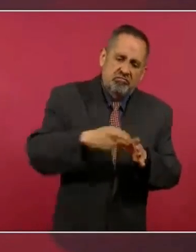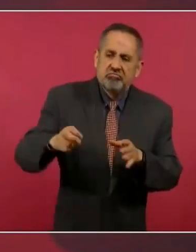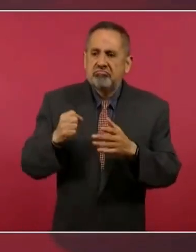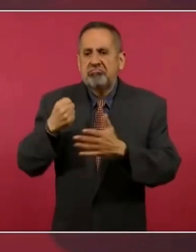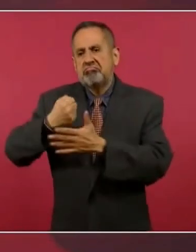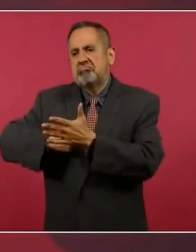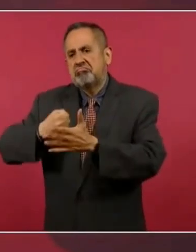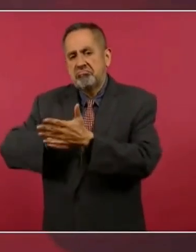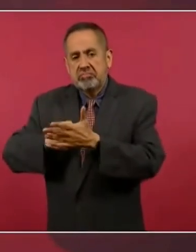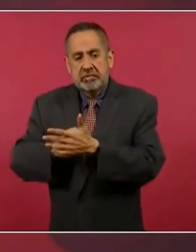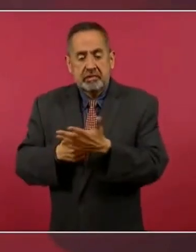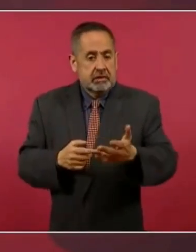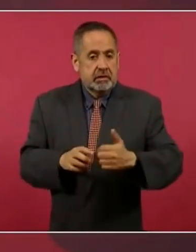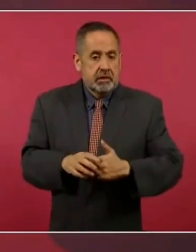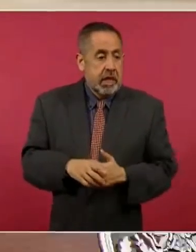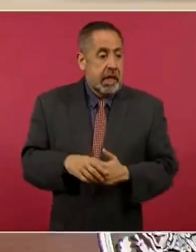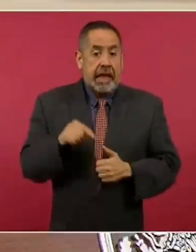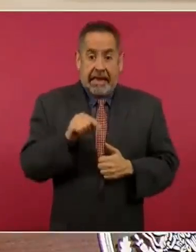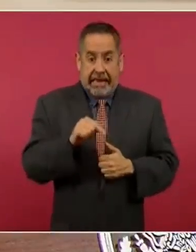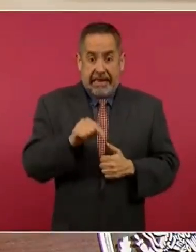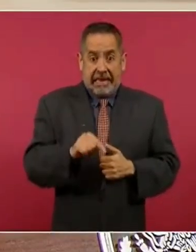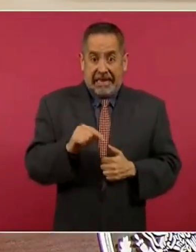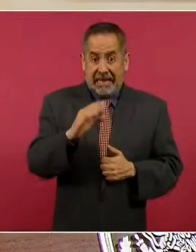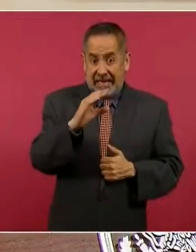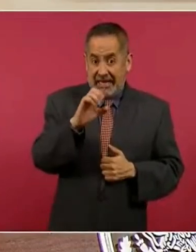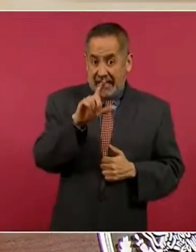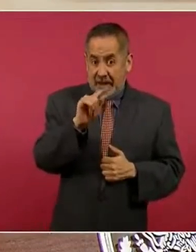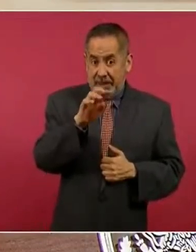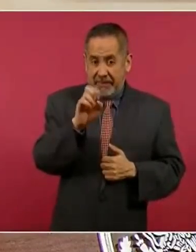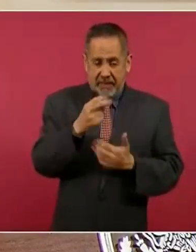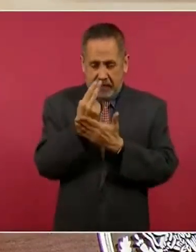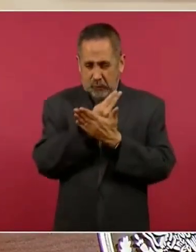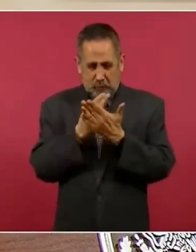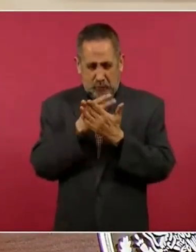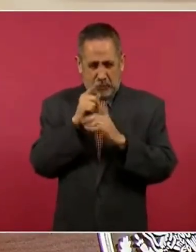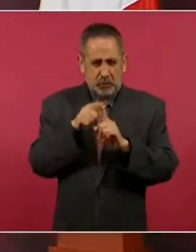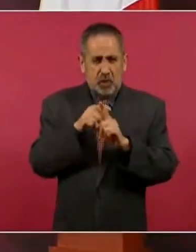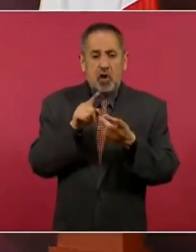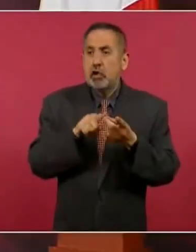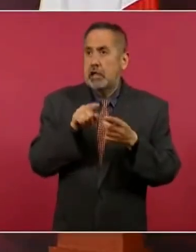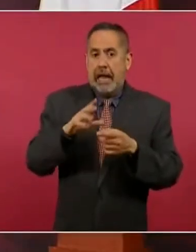hizo una caricatura ahí están en